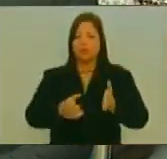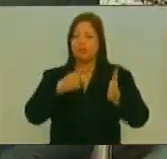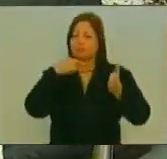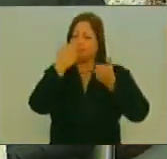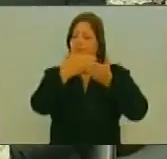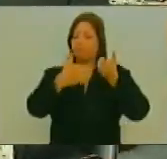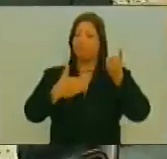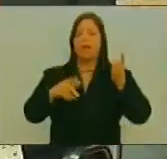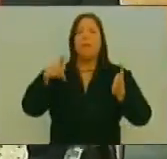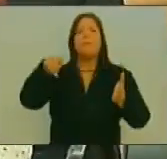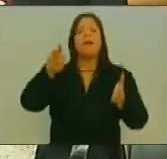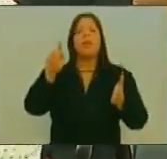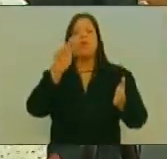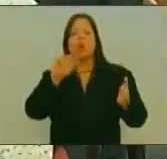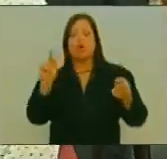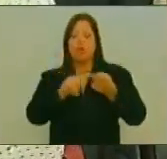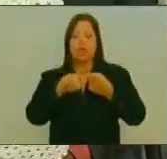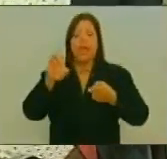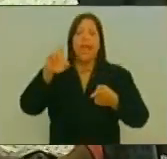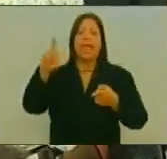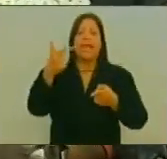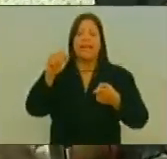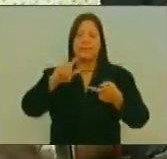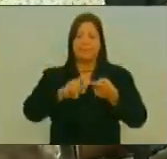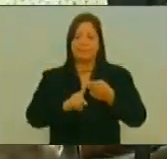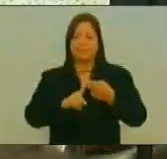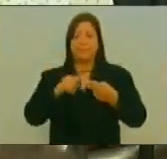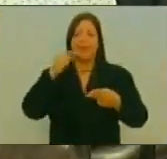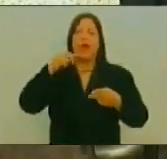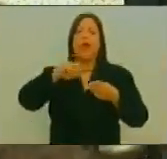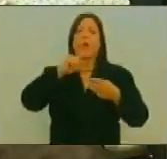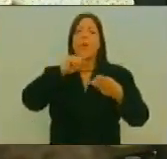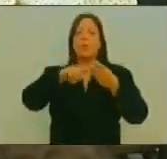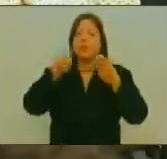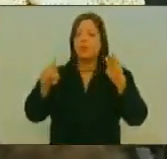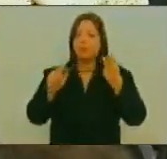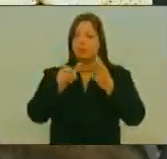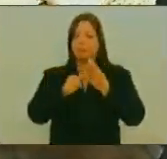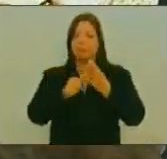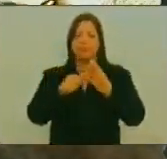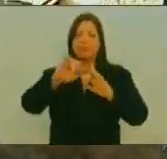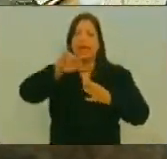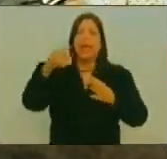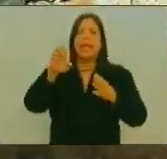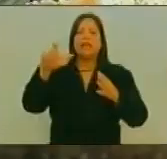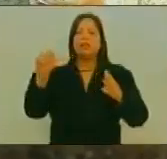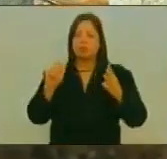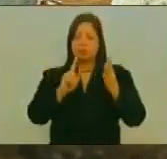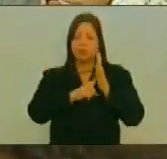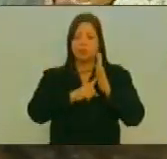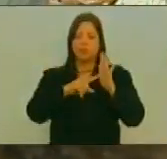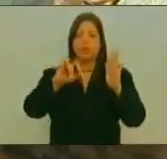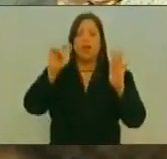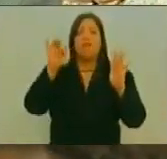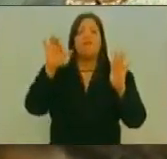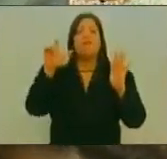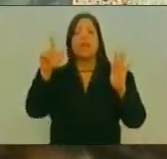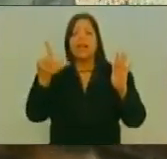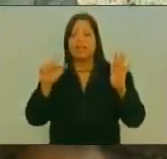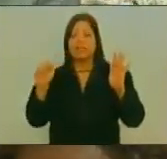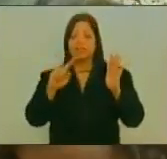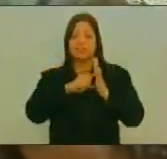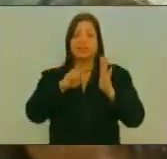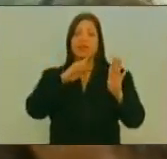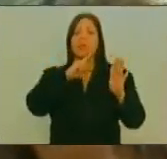Pedro Carreño, Eglés Sánchez, Temístocles Salazar, Jesús Pérez, Félix Romero y